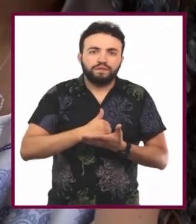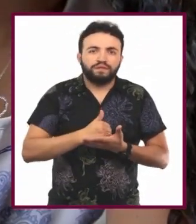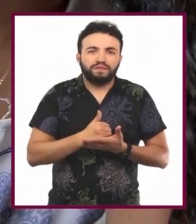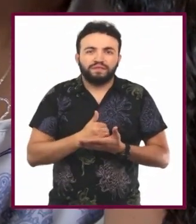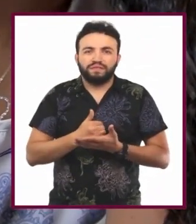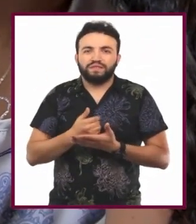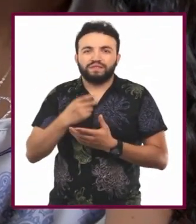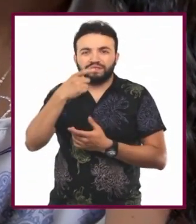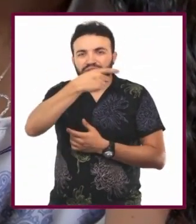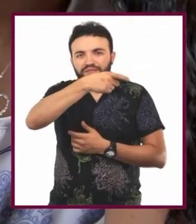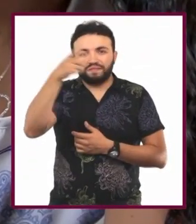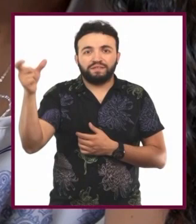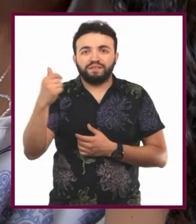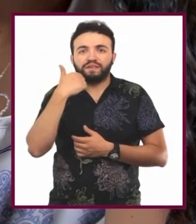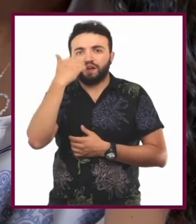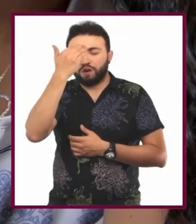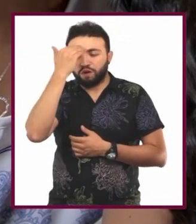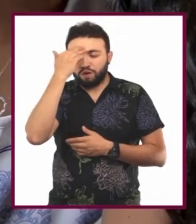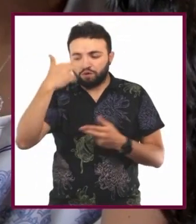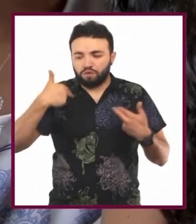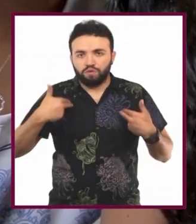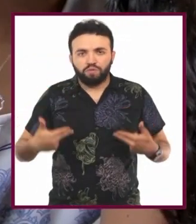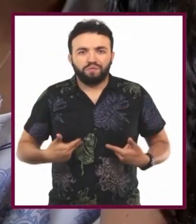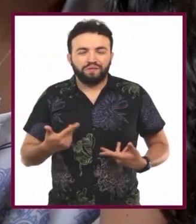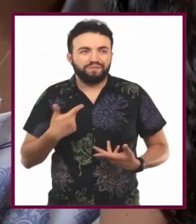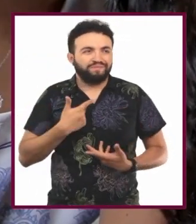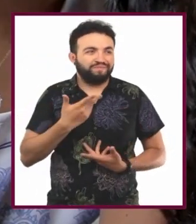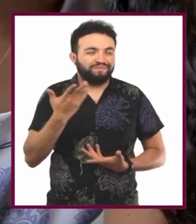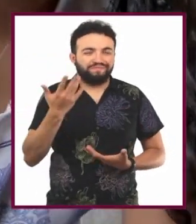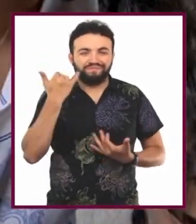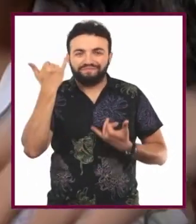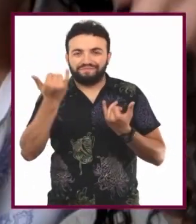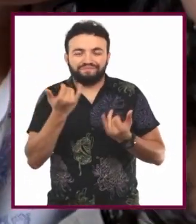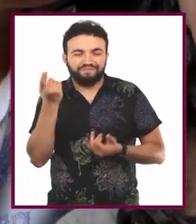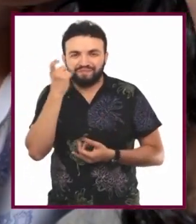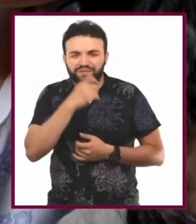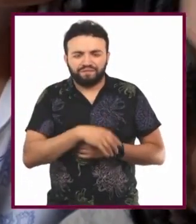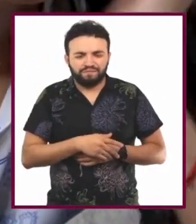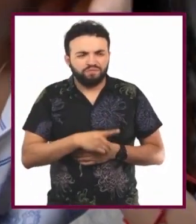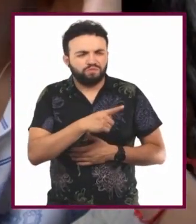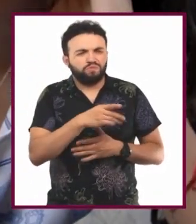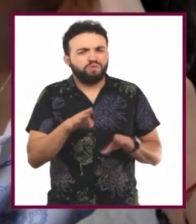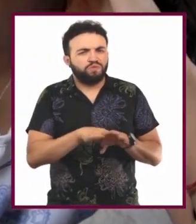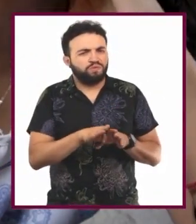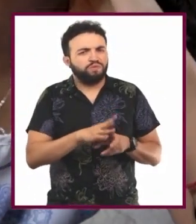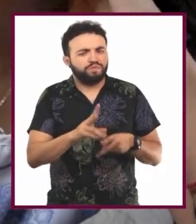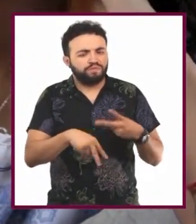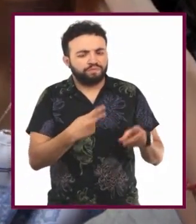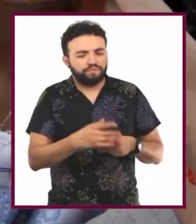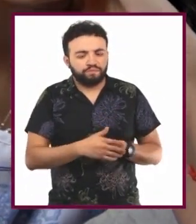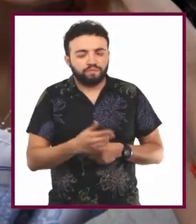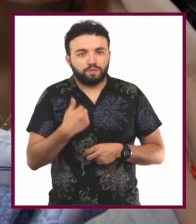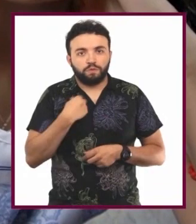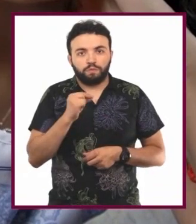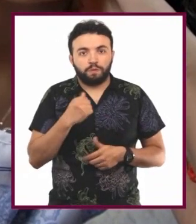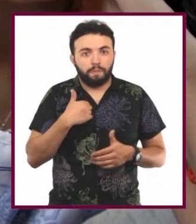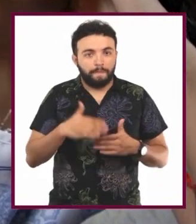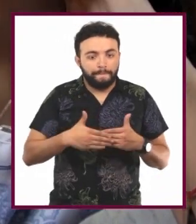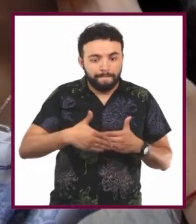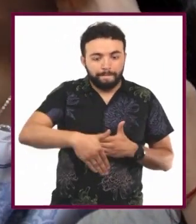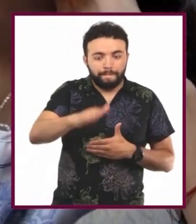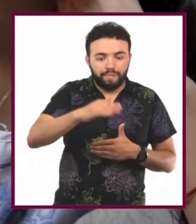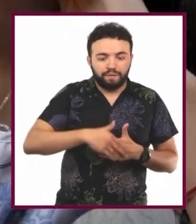vivir, todavía no me lo imagino. ¿Tú cómo vas con tu equipo? ¿Qué pasó? Pero sí está buenísimo. Nosotros ya vamos bien